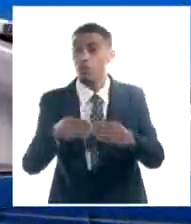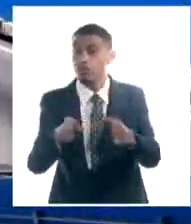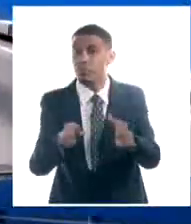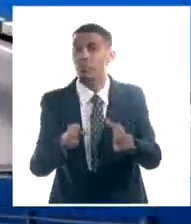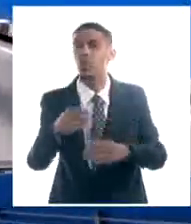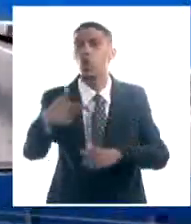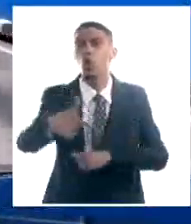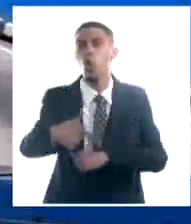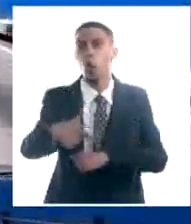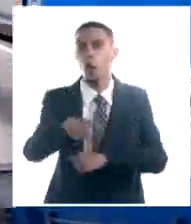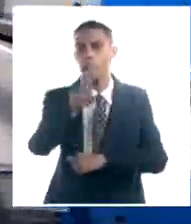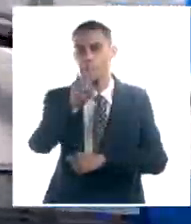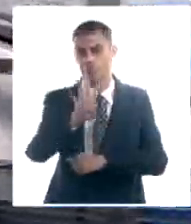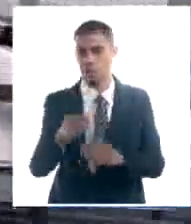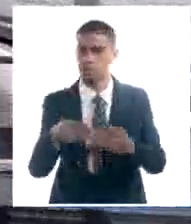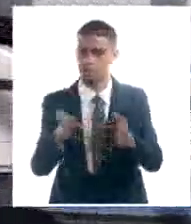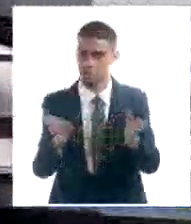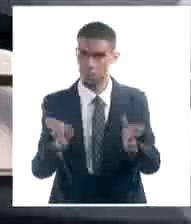jueves 24.